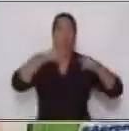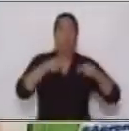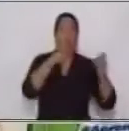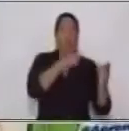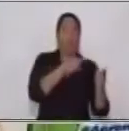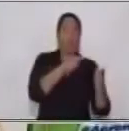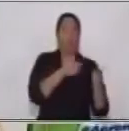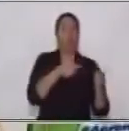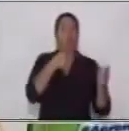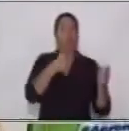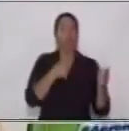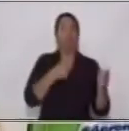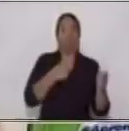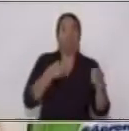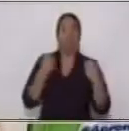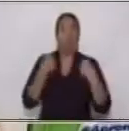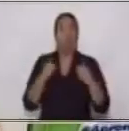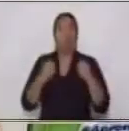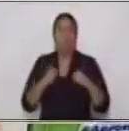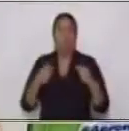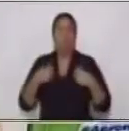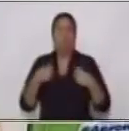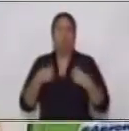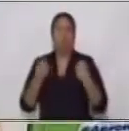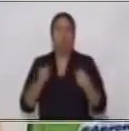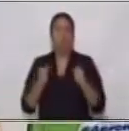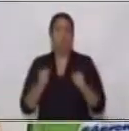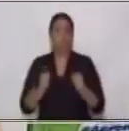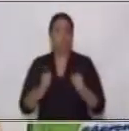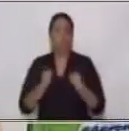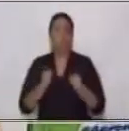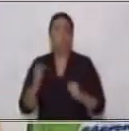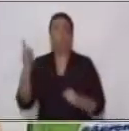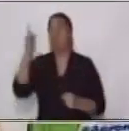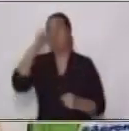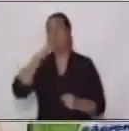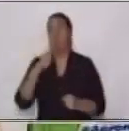inmediata ¿verdad? No hay ninguna ninguna